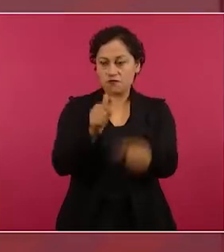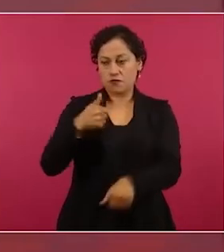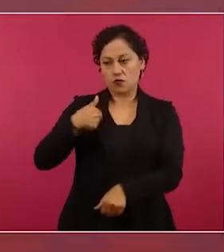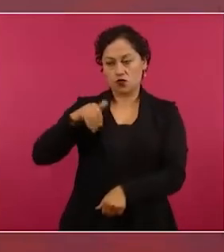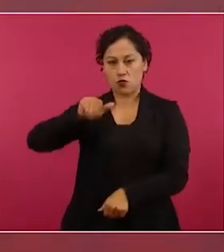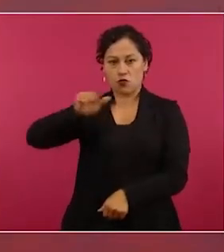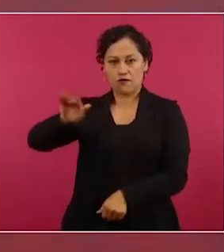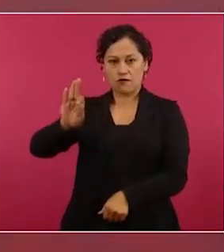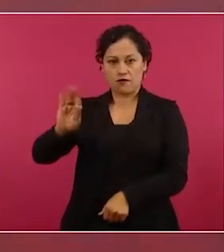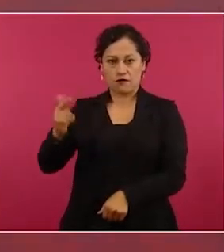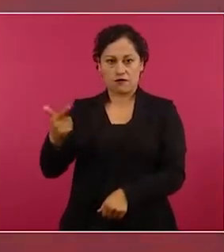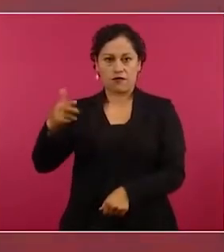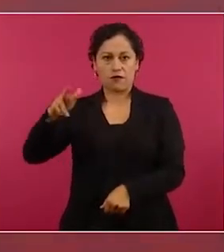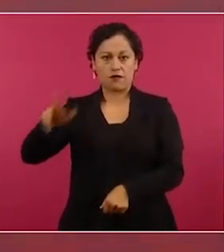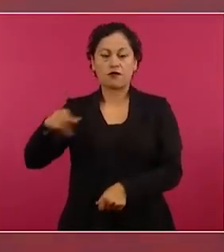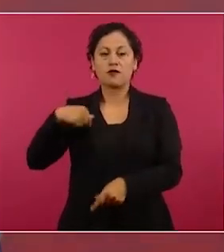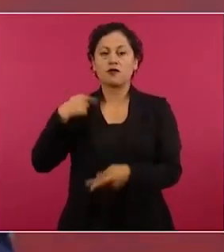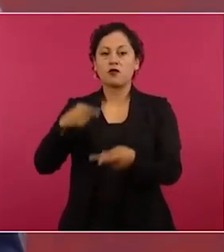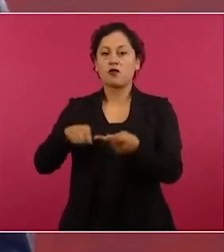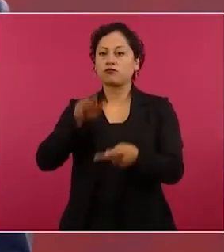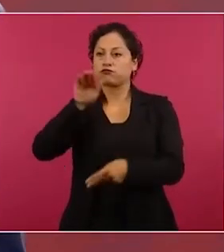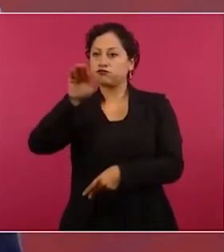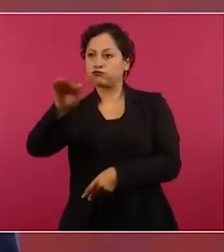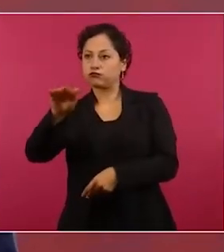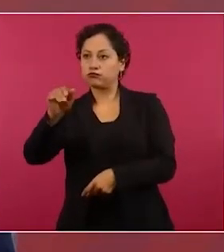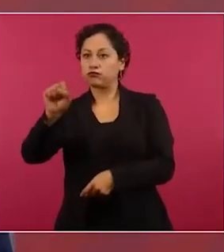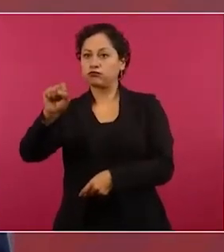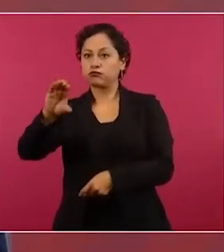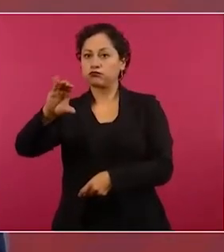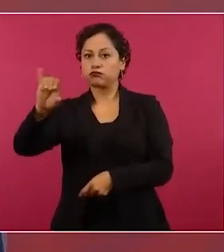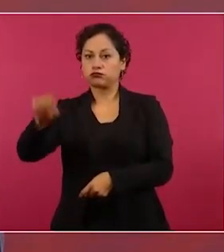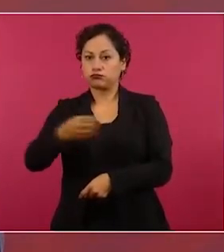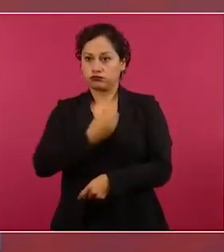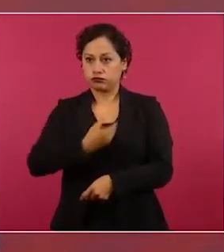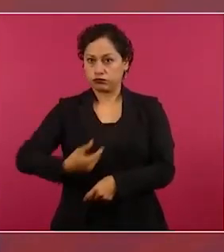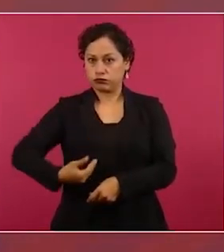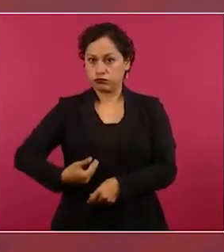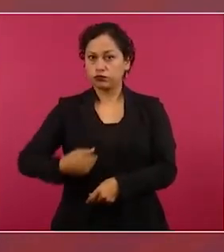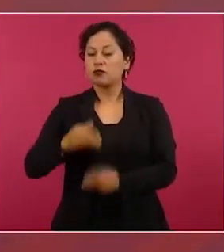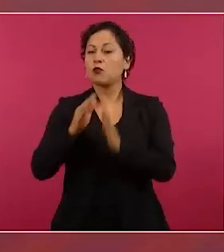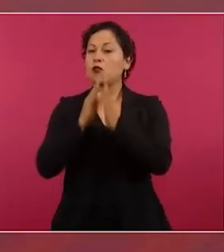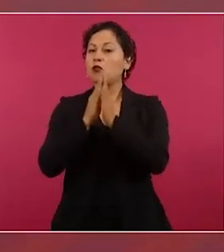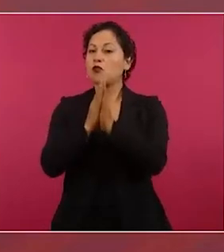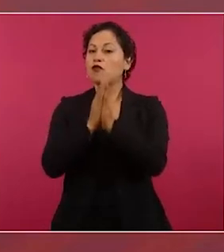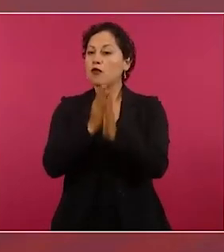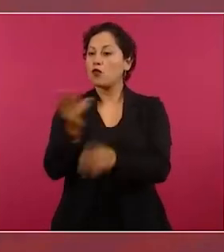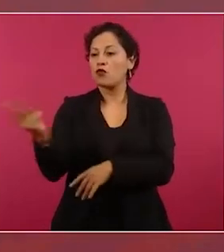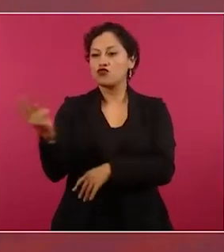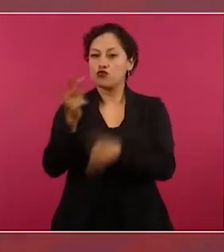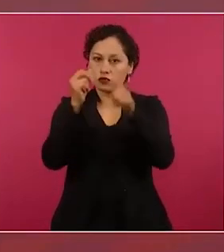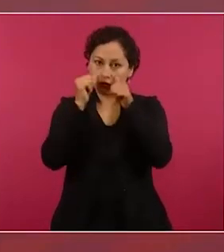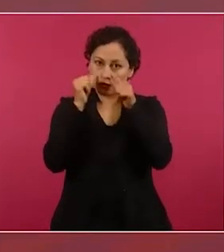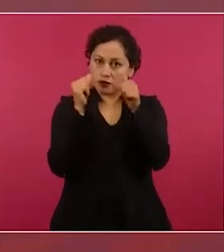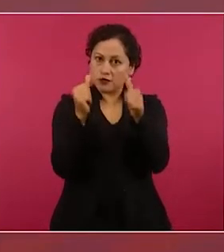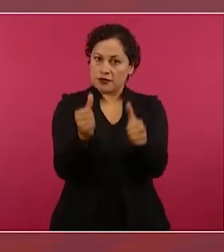y le pedí al presidente de la Corte que se atendiera como un asunto de Estado